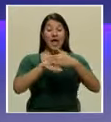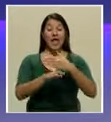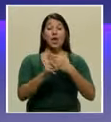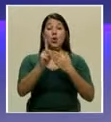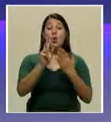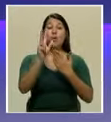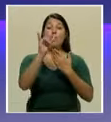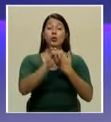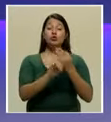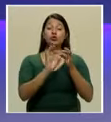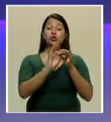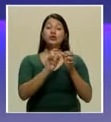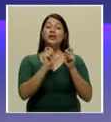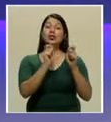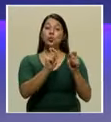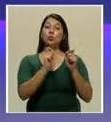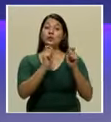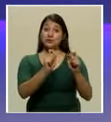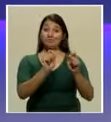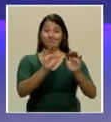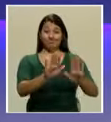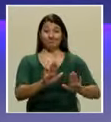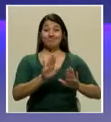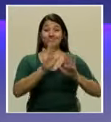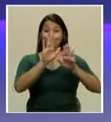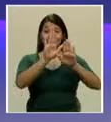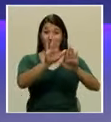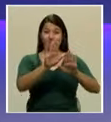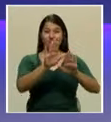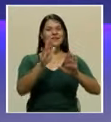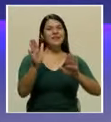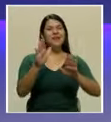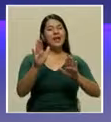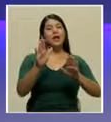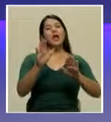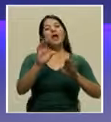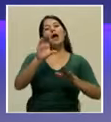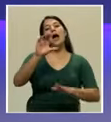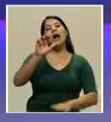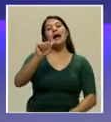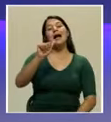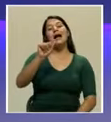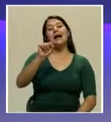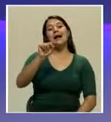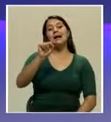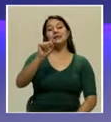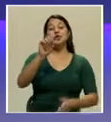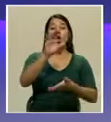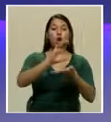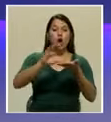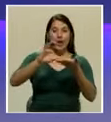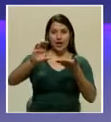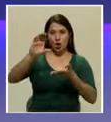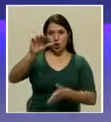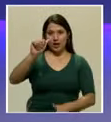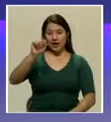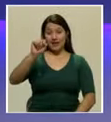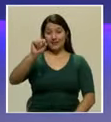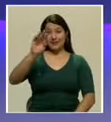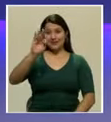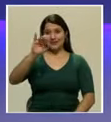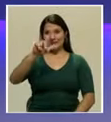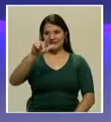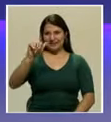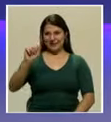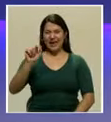extraordinario. El Conservatorio de Castella, una escuela y colegio que impulsó un